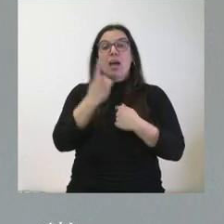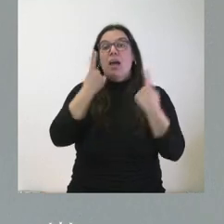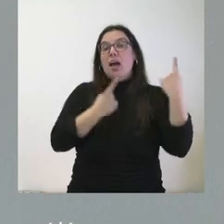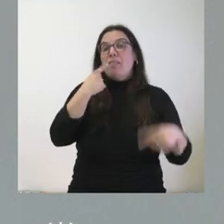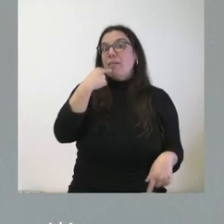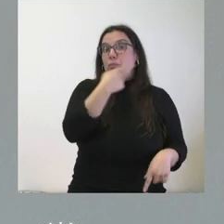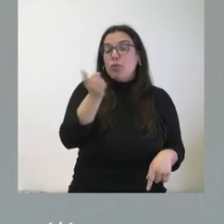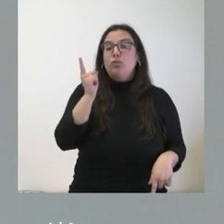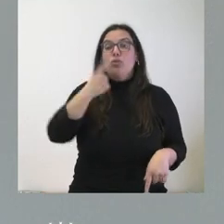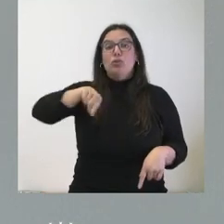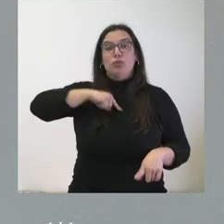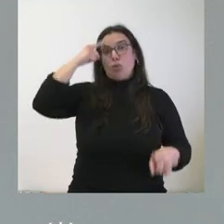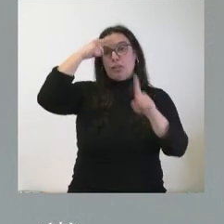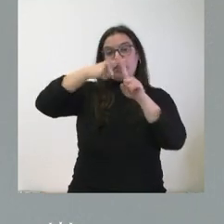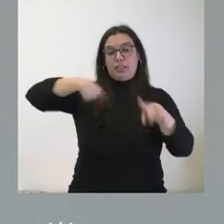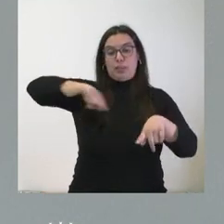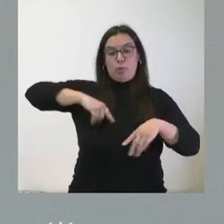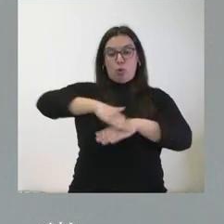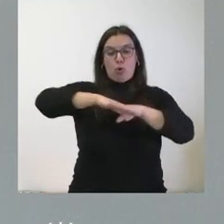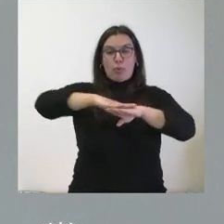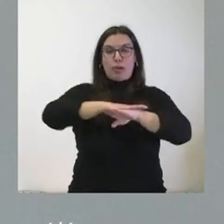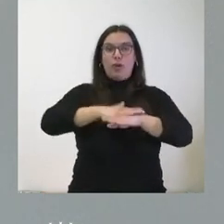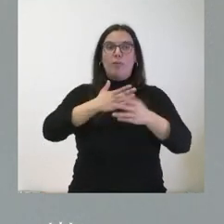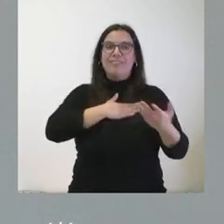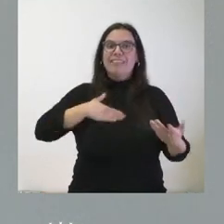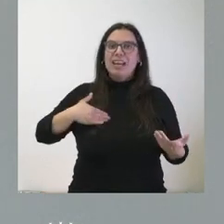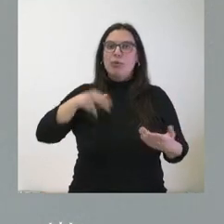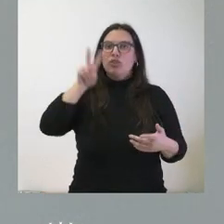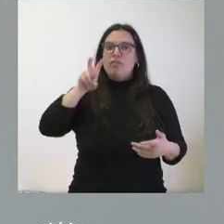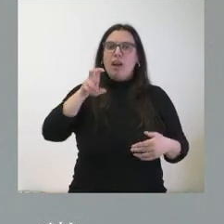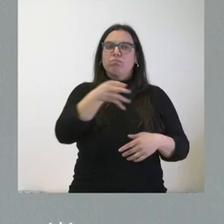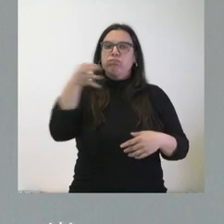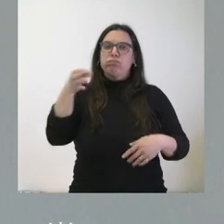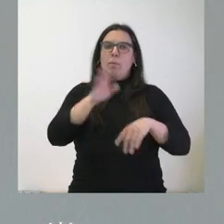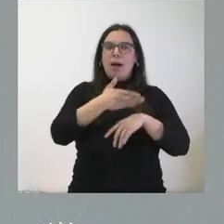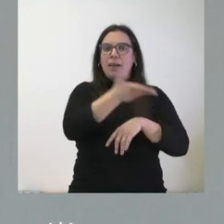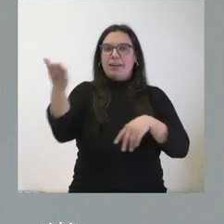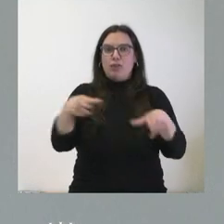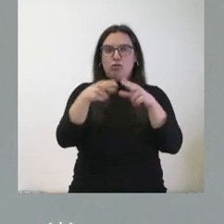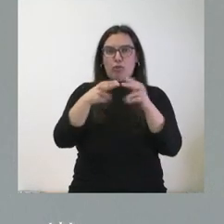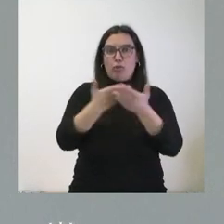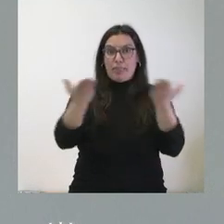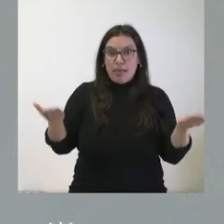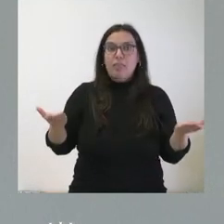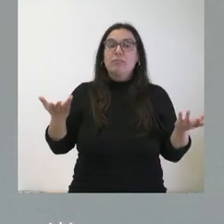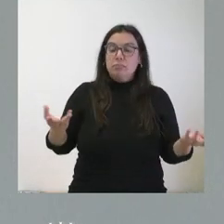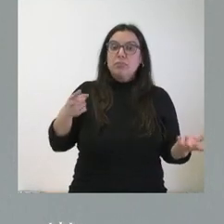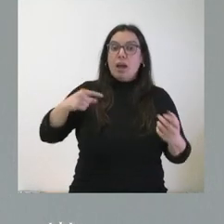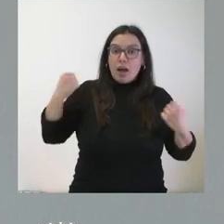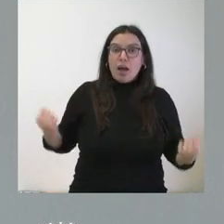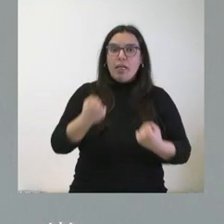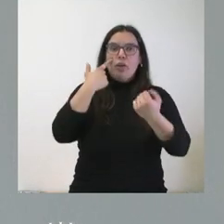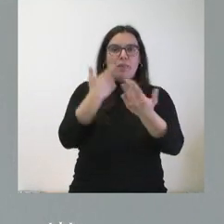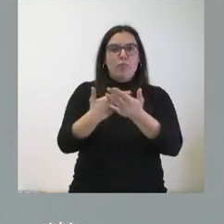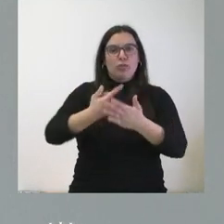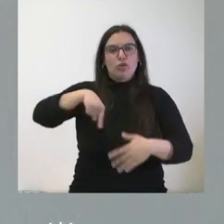que nuestro objetivo como Gobierno es querer ser útiles y eficaces ante el conjunto de la sociedad y estas acciones demuestran que lo